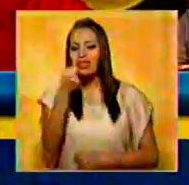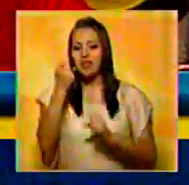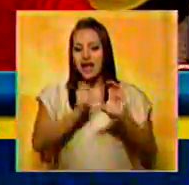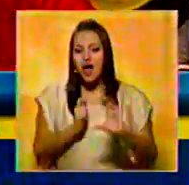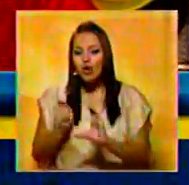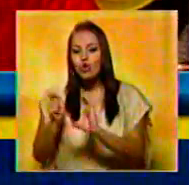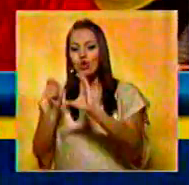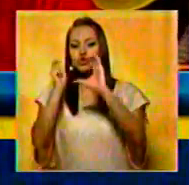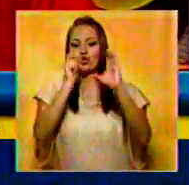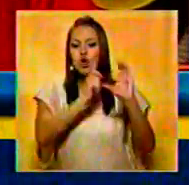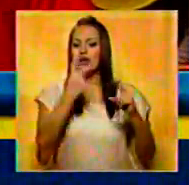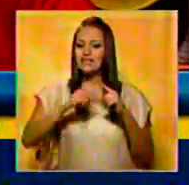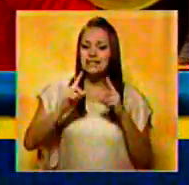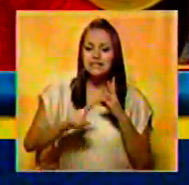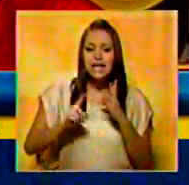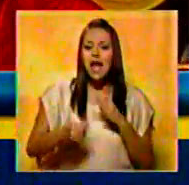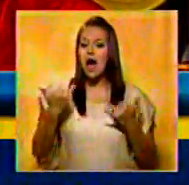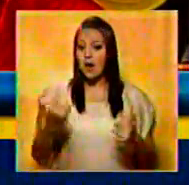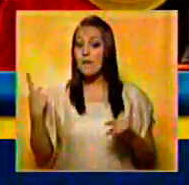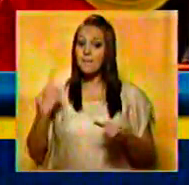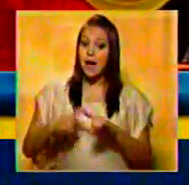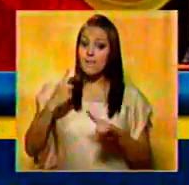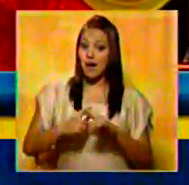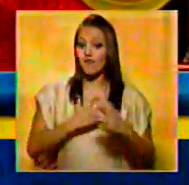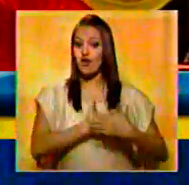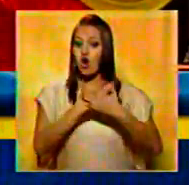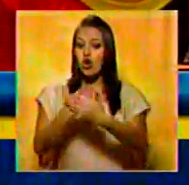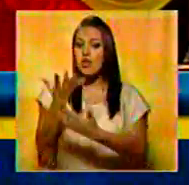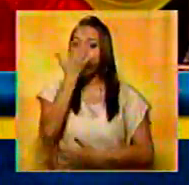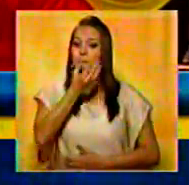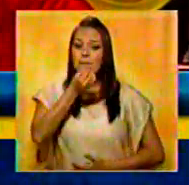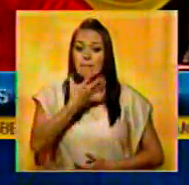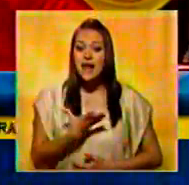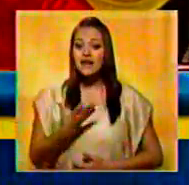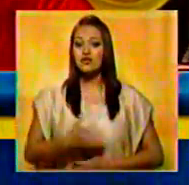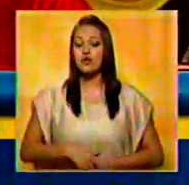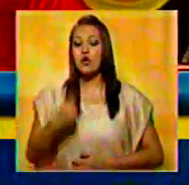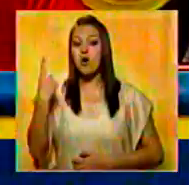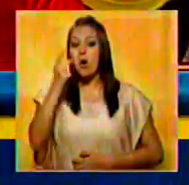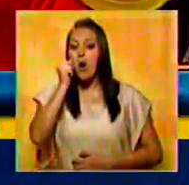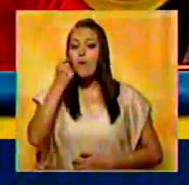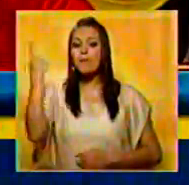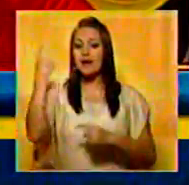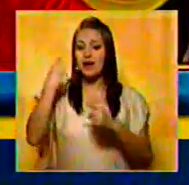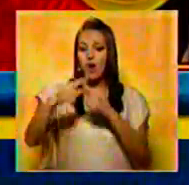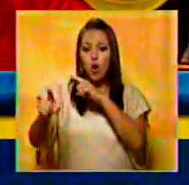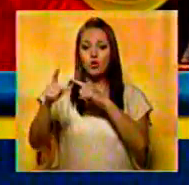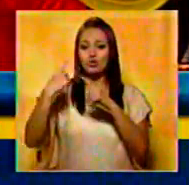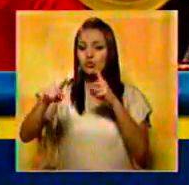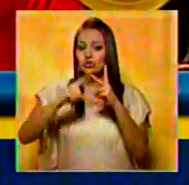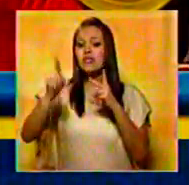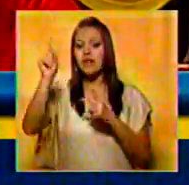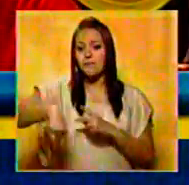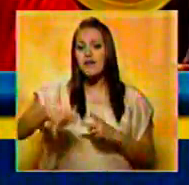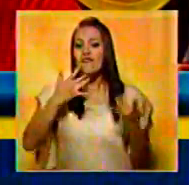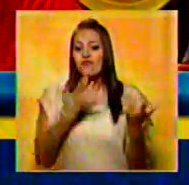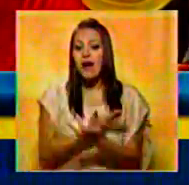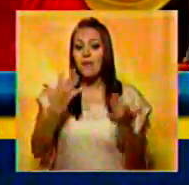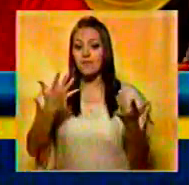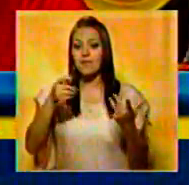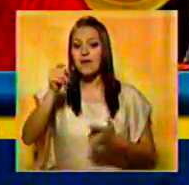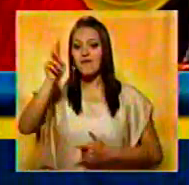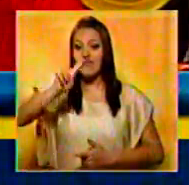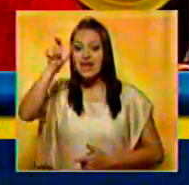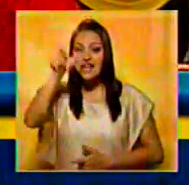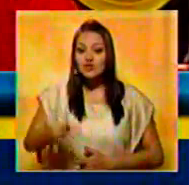Hurtado. En verdad que ha sido una suma de voluntades hermosísimas, Alí Alejandro I, Amilcar Briseño, Luisana de los Voces Ruiseñas